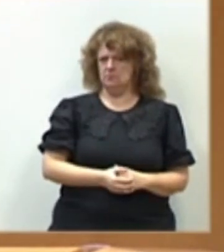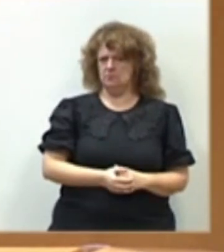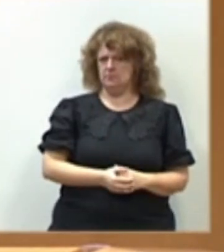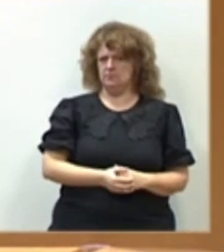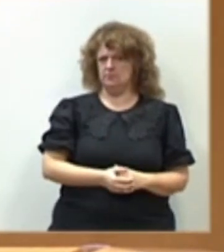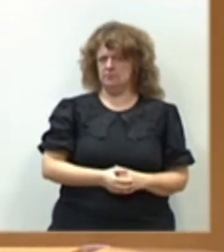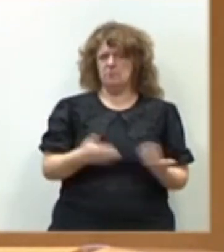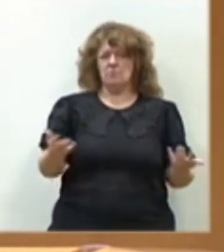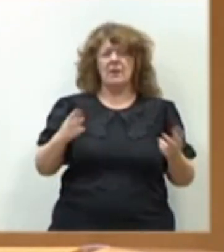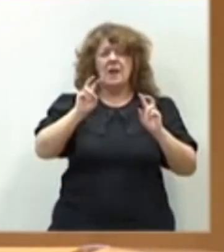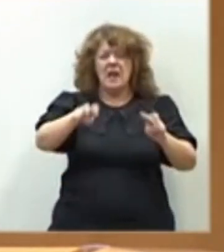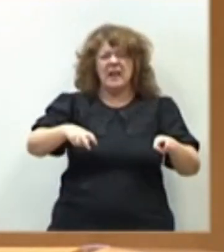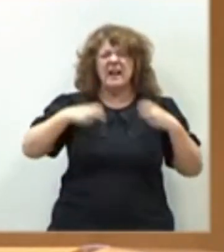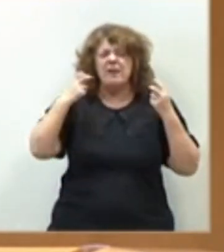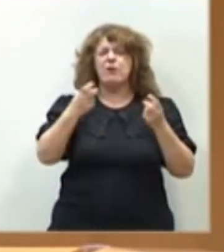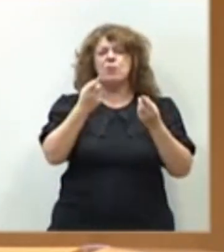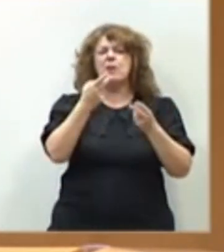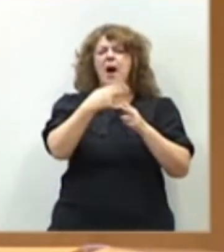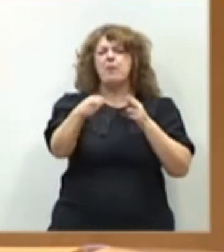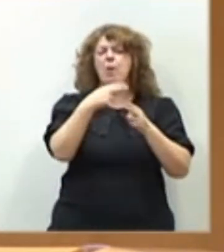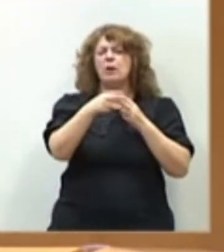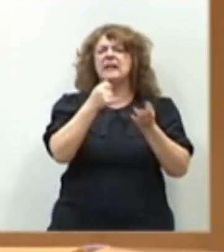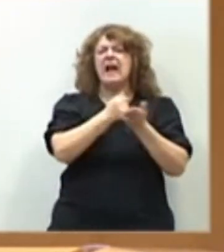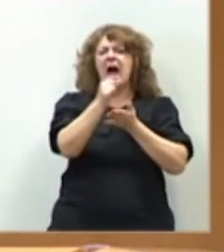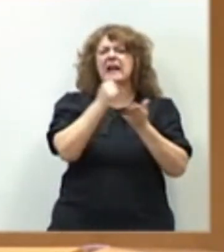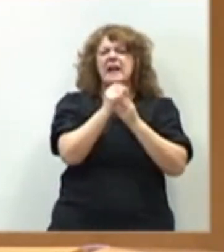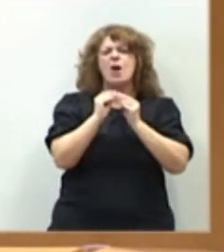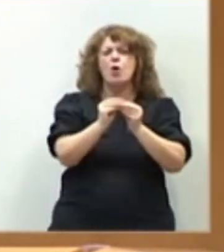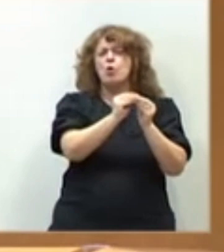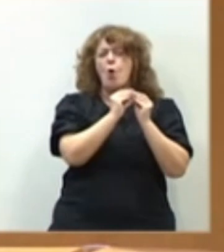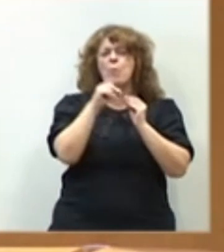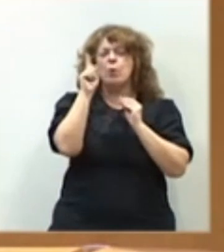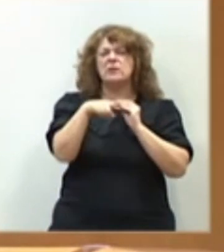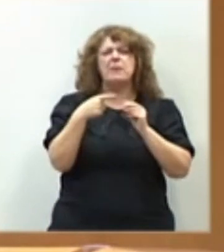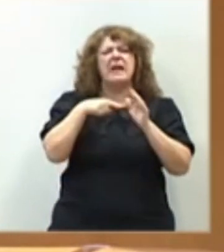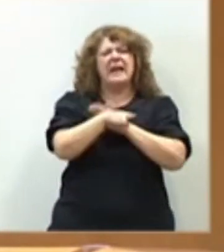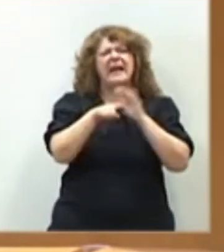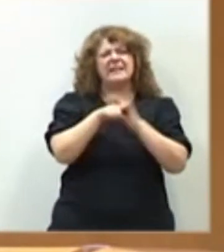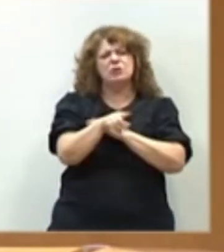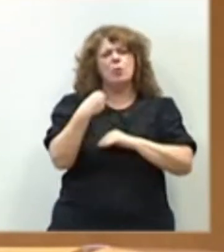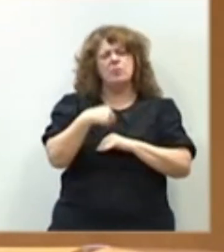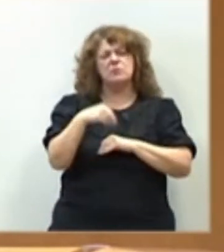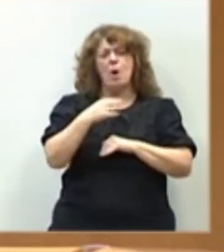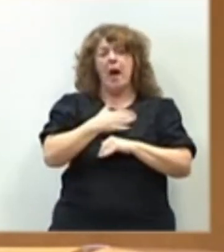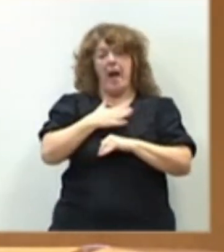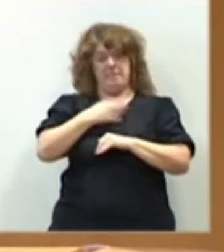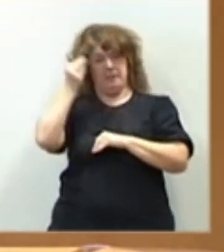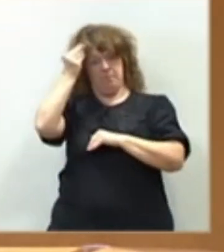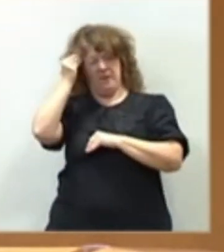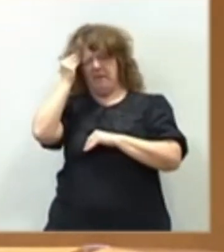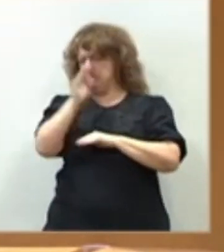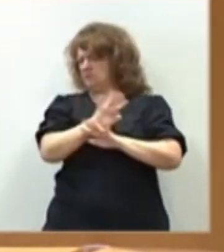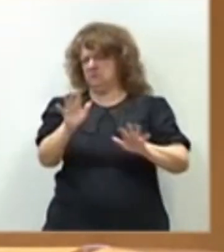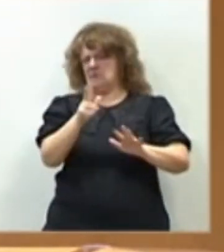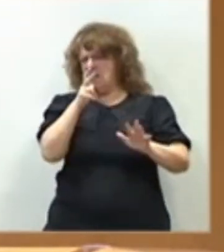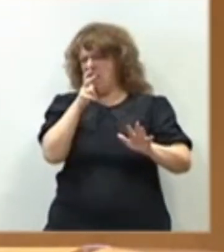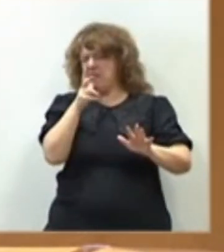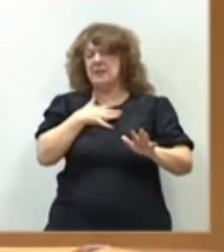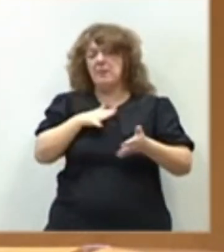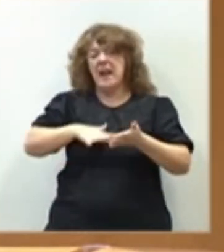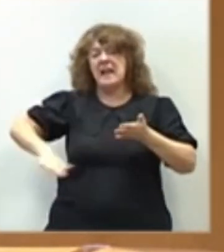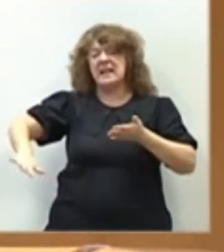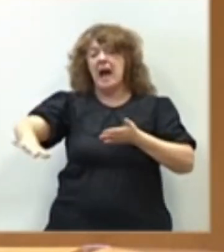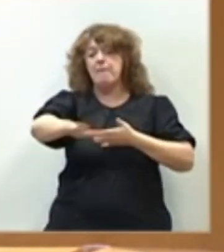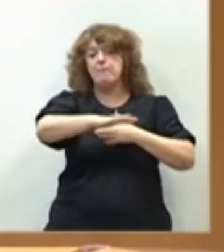La reforma de la política agraria común y la gestión de la misma, a nuestro juicio, es nefasta para el campo español,